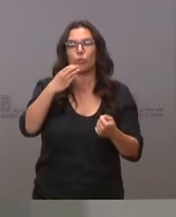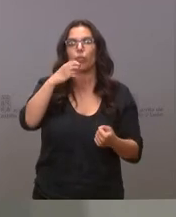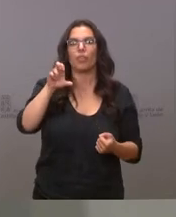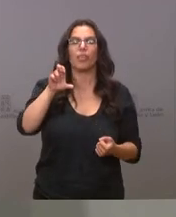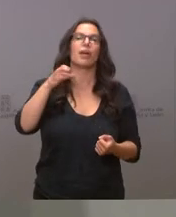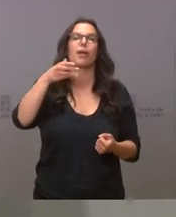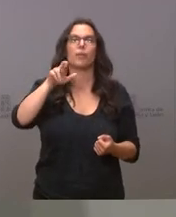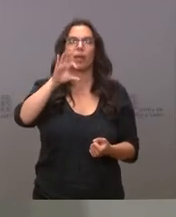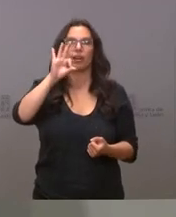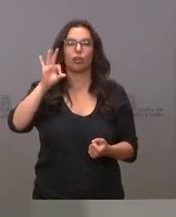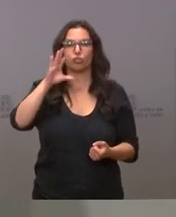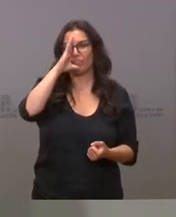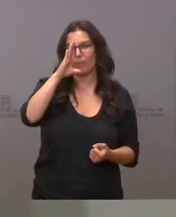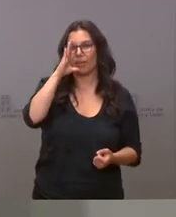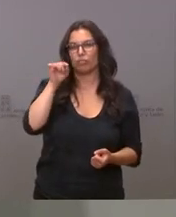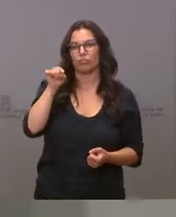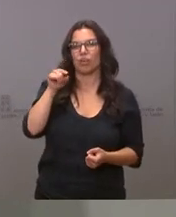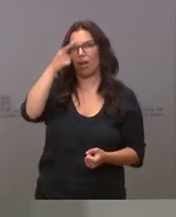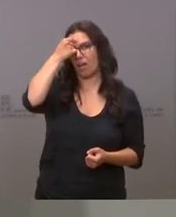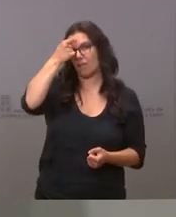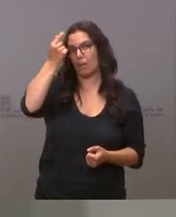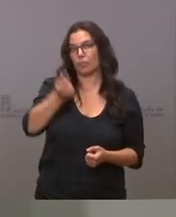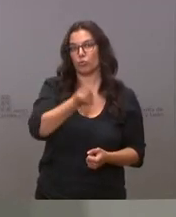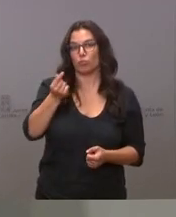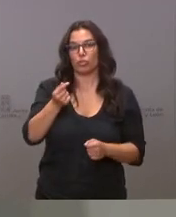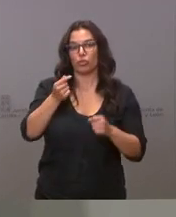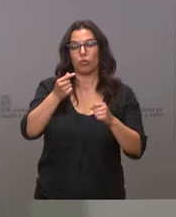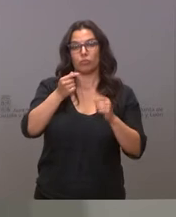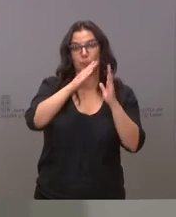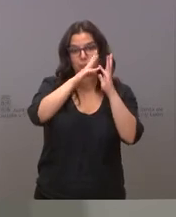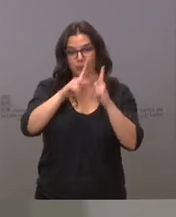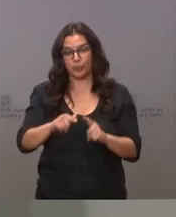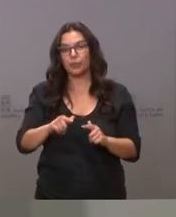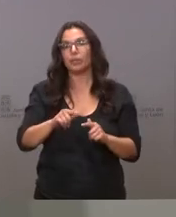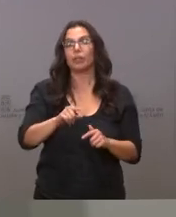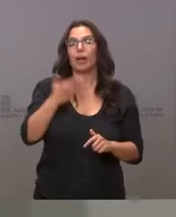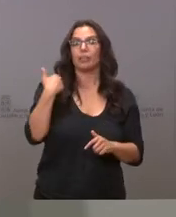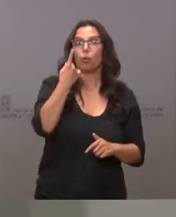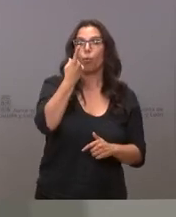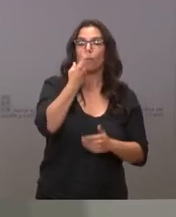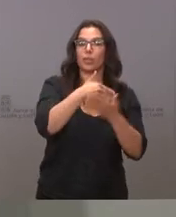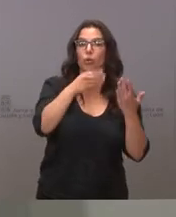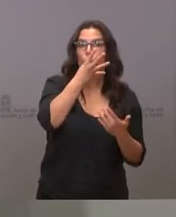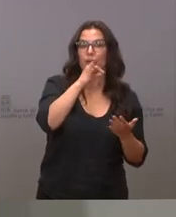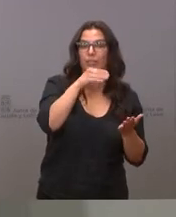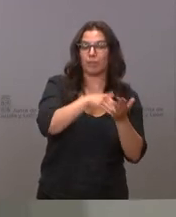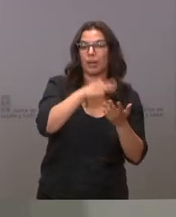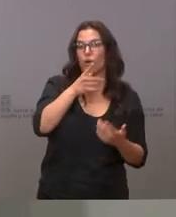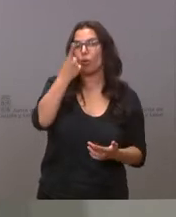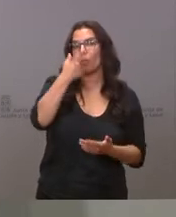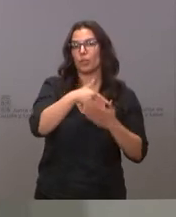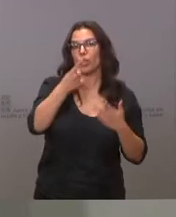en Ávila. El presupuesto final pasa de 1.040.000 a 1.122.000,